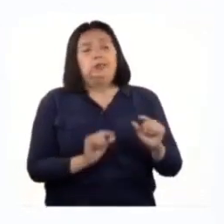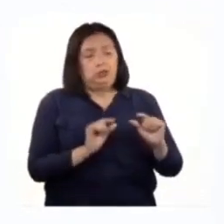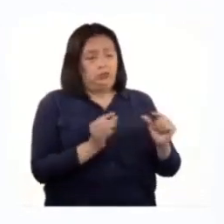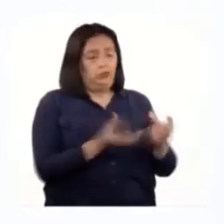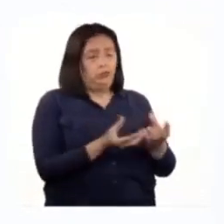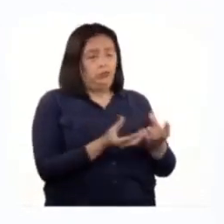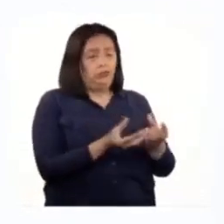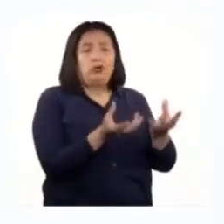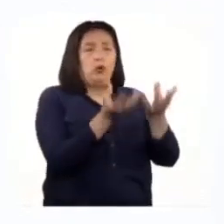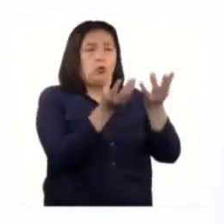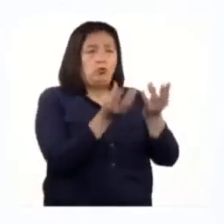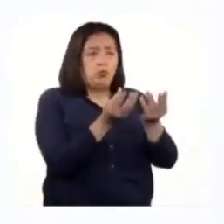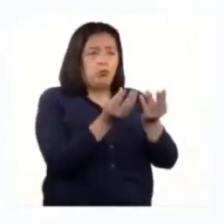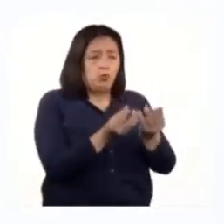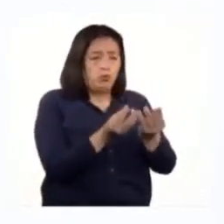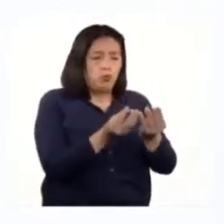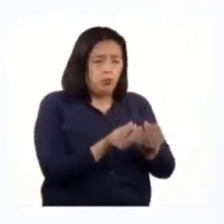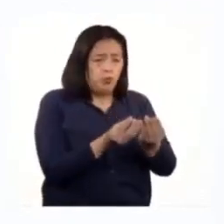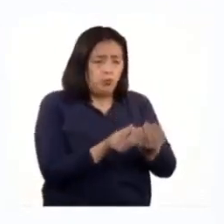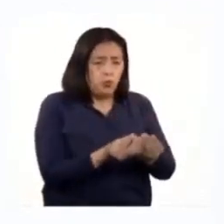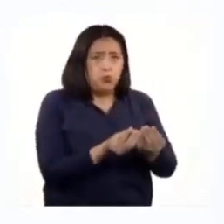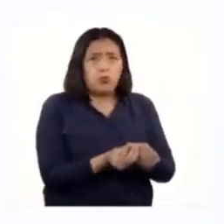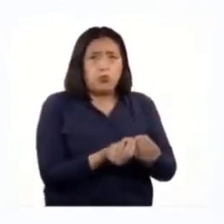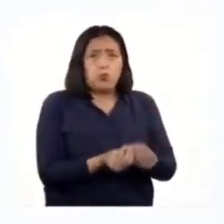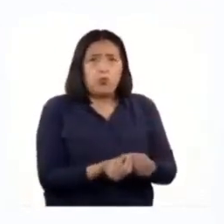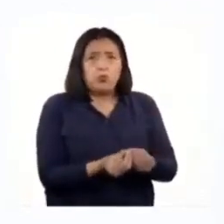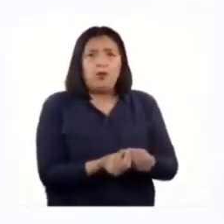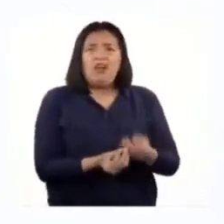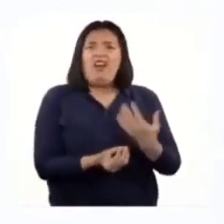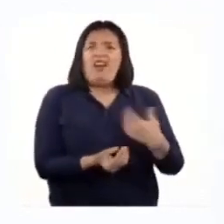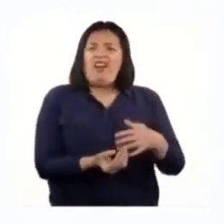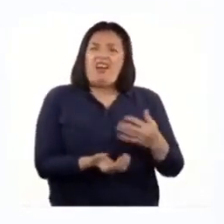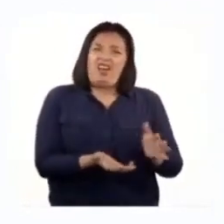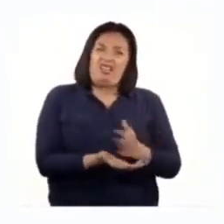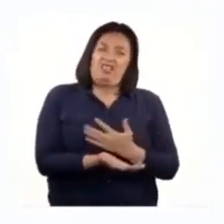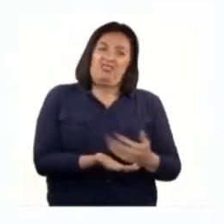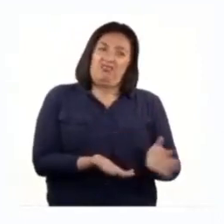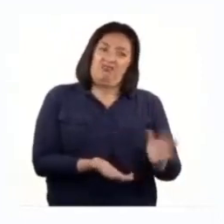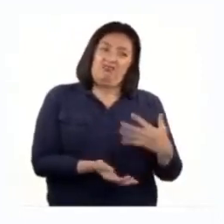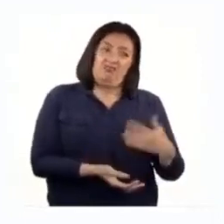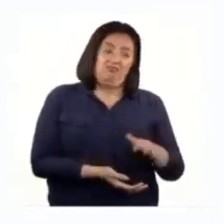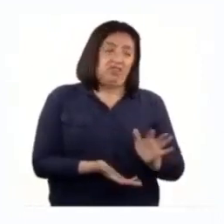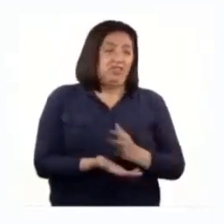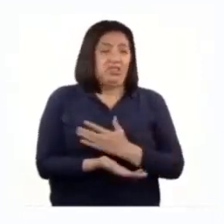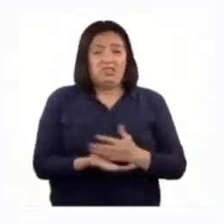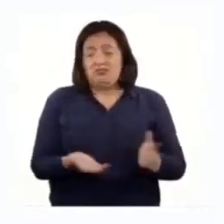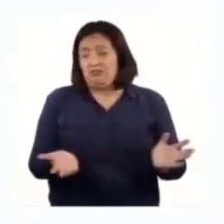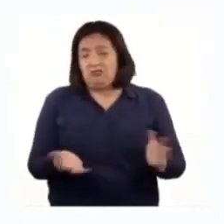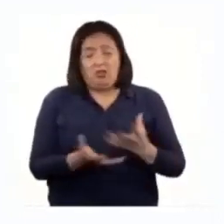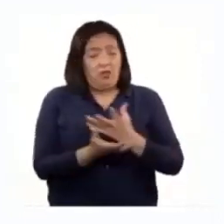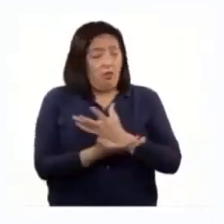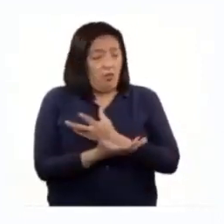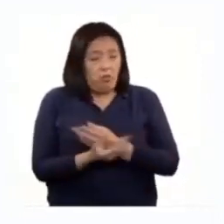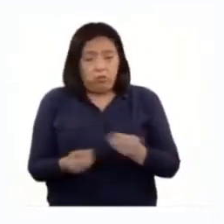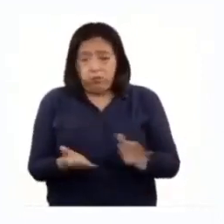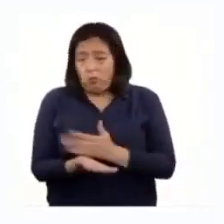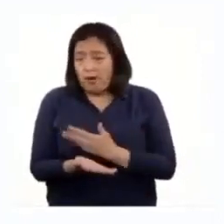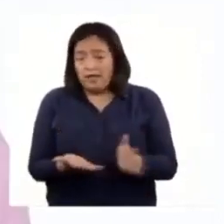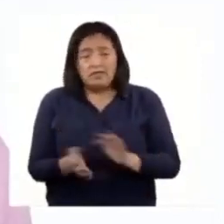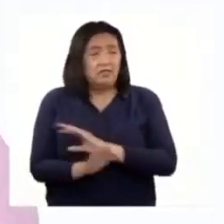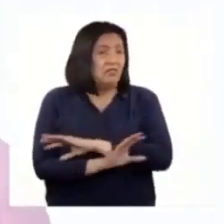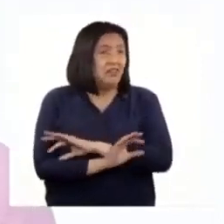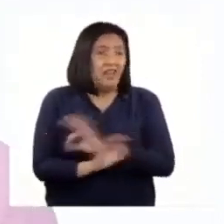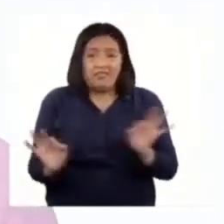disminuye más, mucho más, hasta llegar a un punto donde desaparezcan todos.